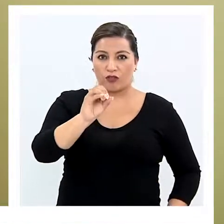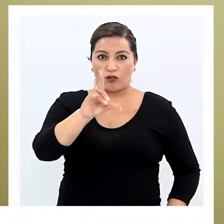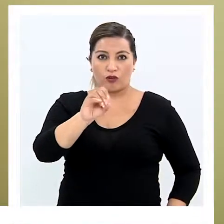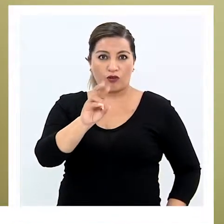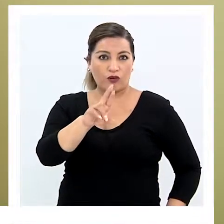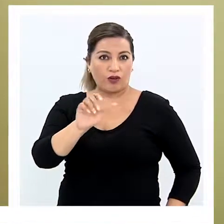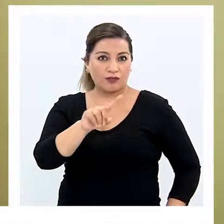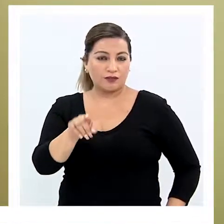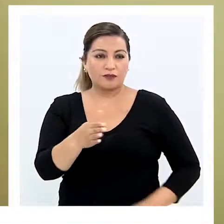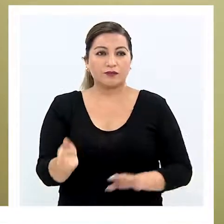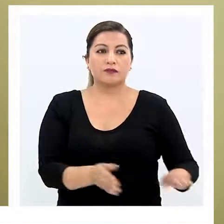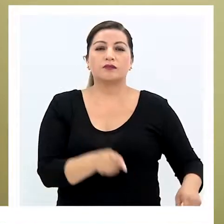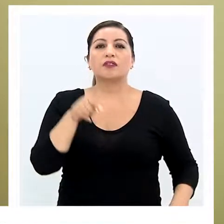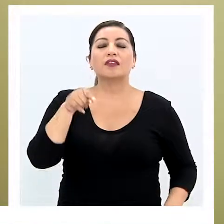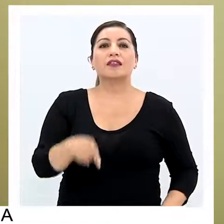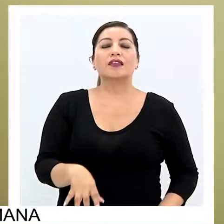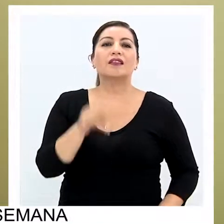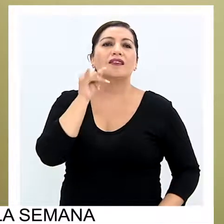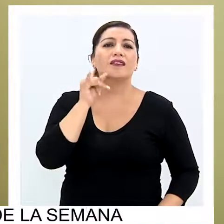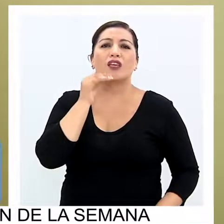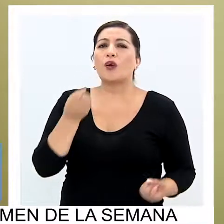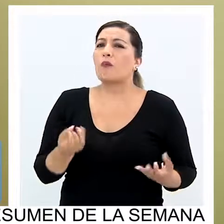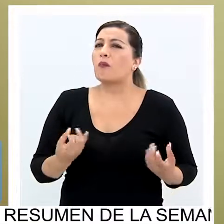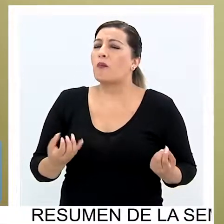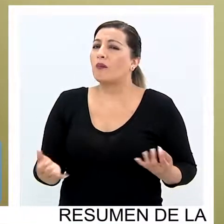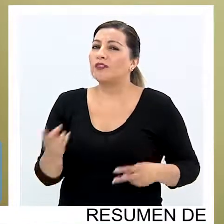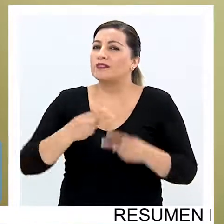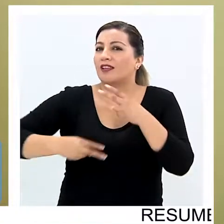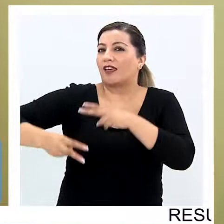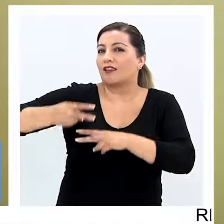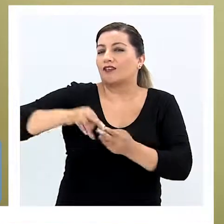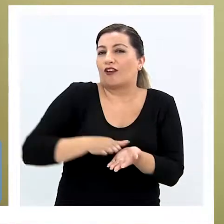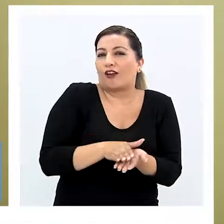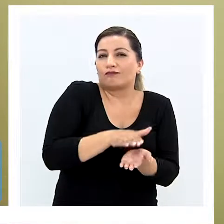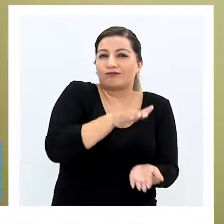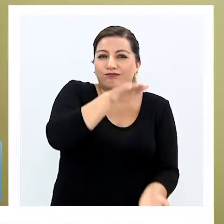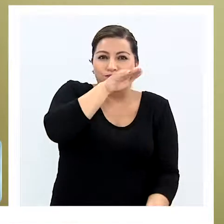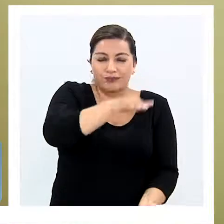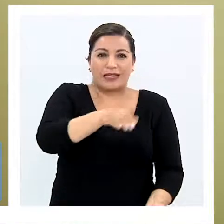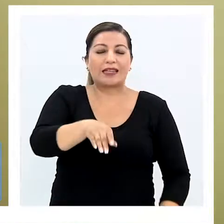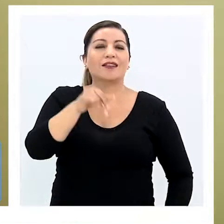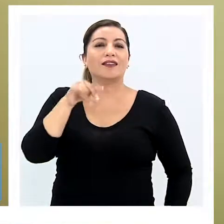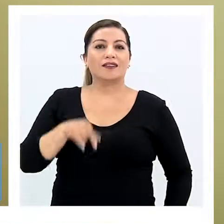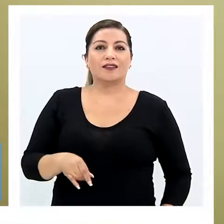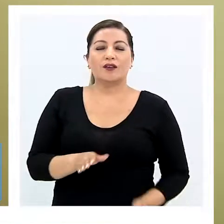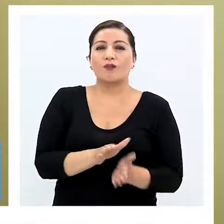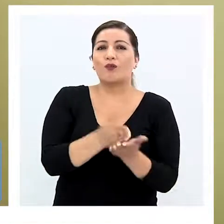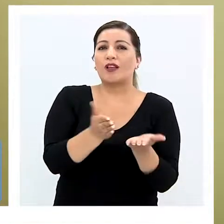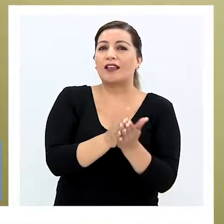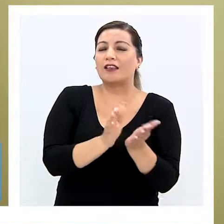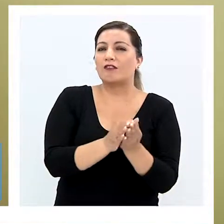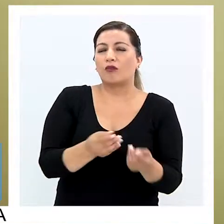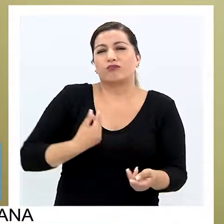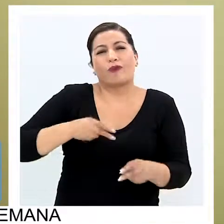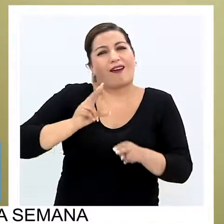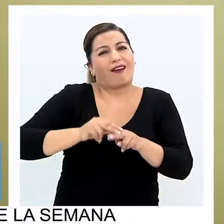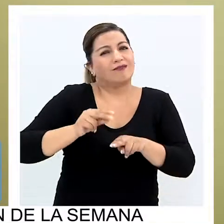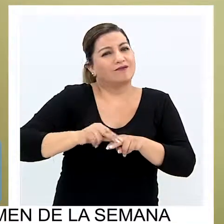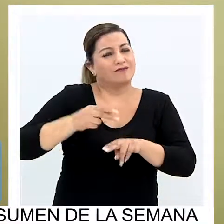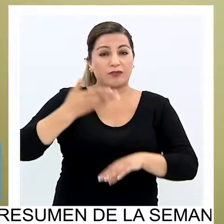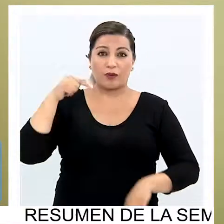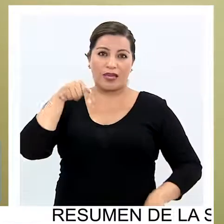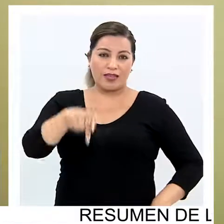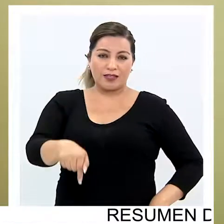Iquique tenemos un bagaje de todo lo que ha sido la historia de esta región, con libros muy, muy antiguos.